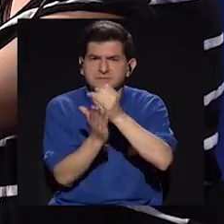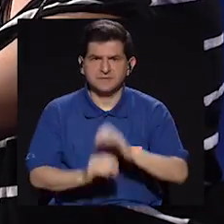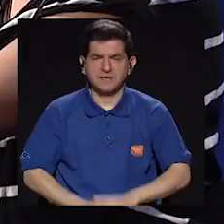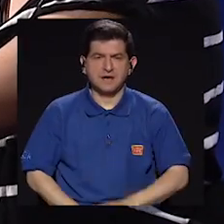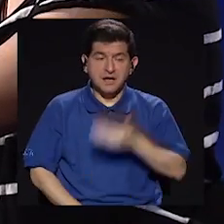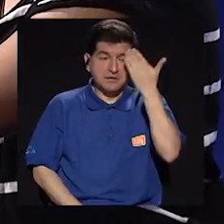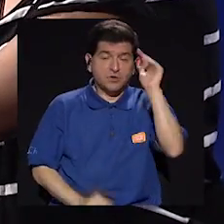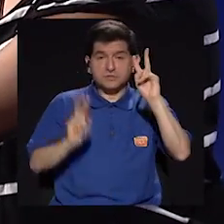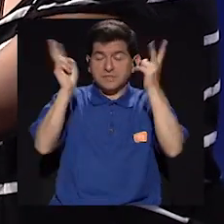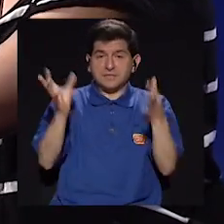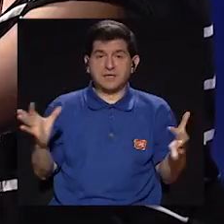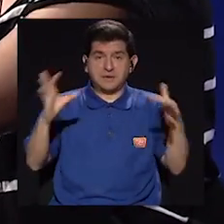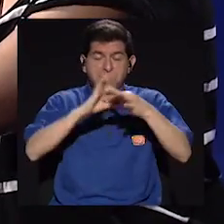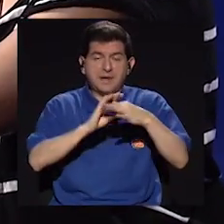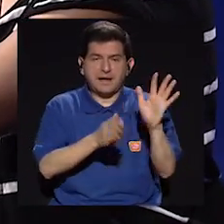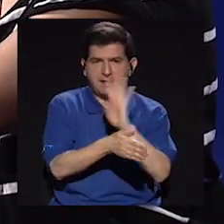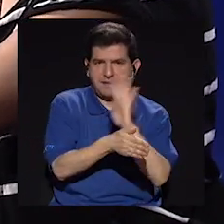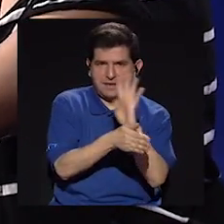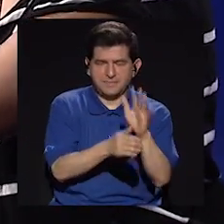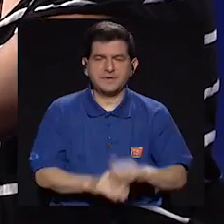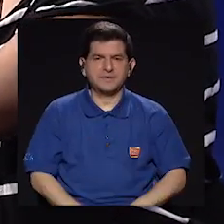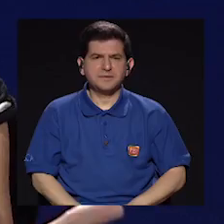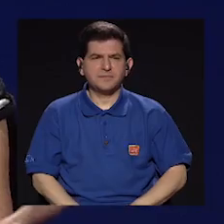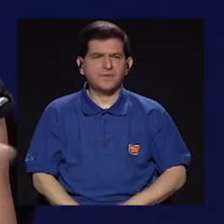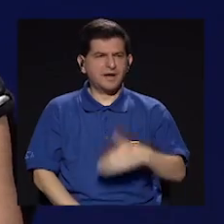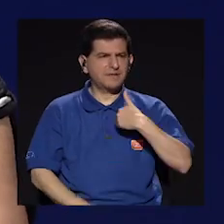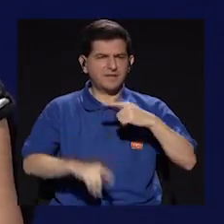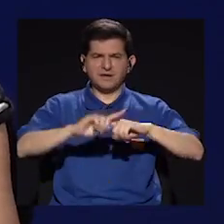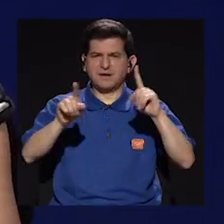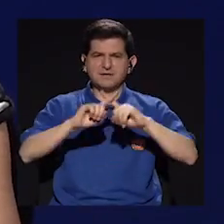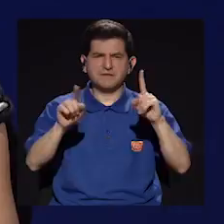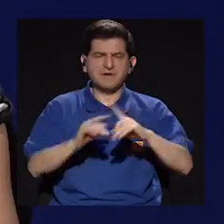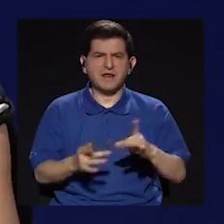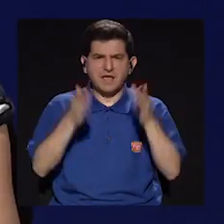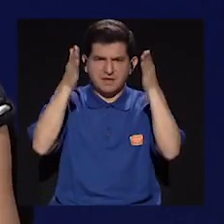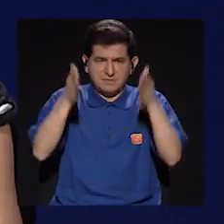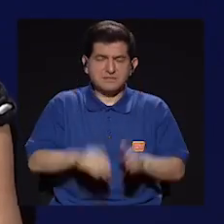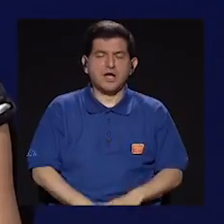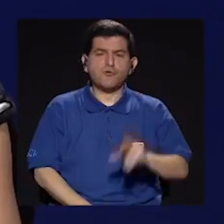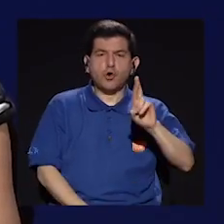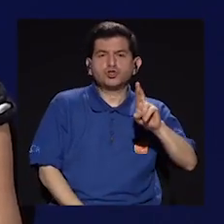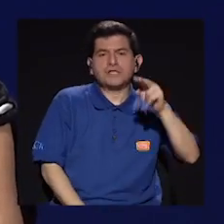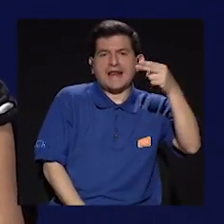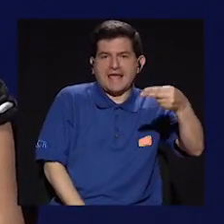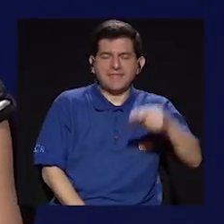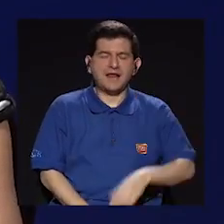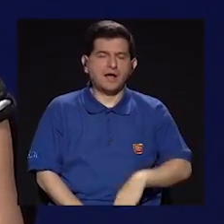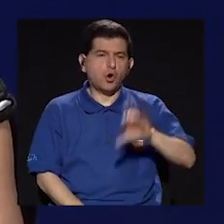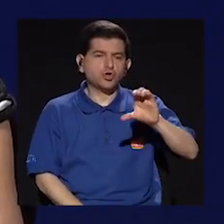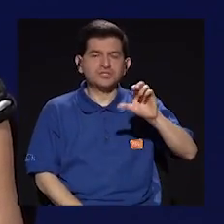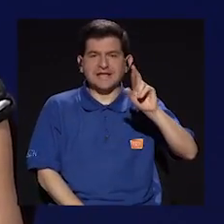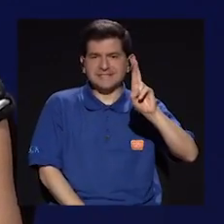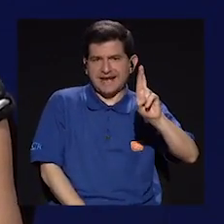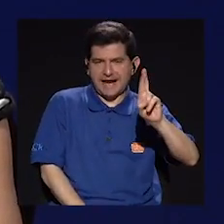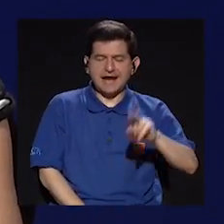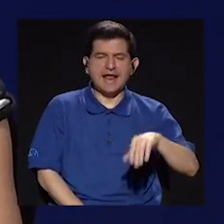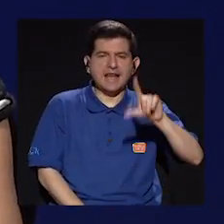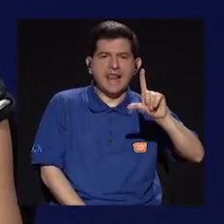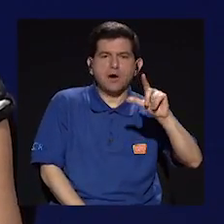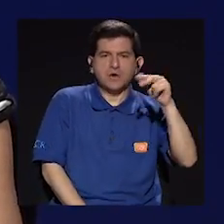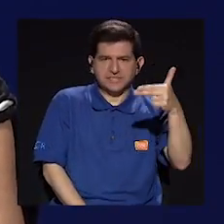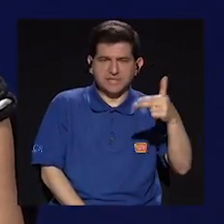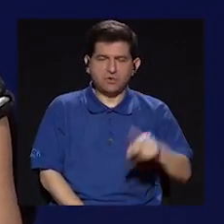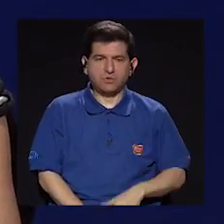no sé, temas relacionados con la película, había como una serie de especialistas, no sé, Roxana Hidalgo, Constanza Rangel,